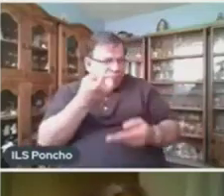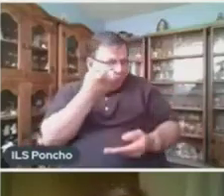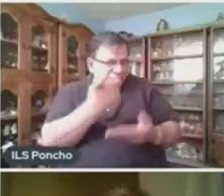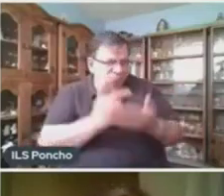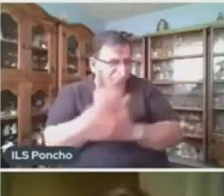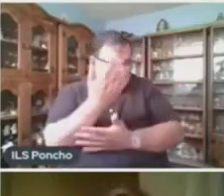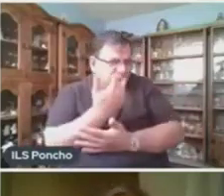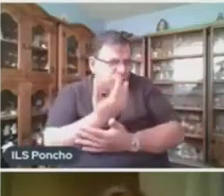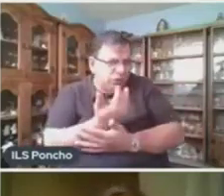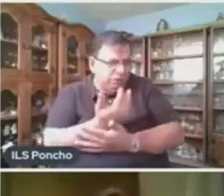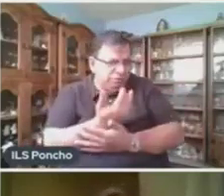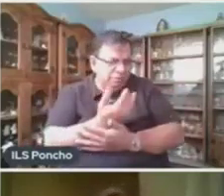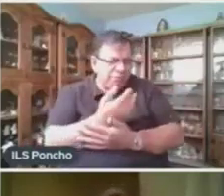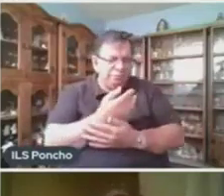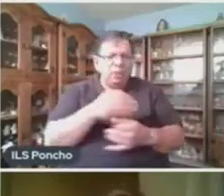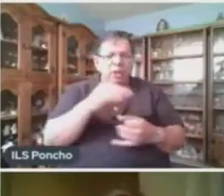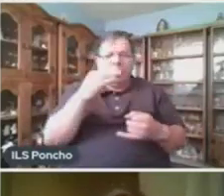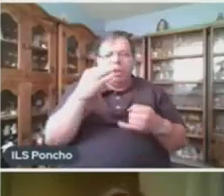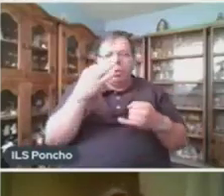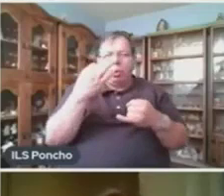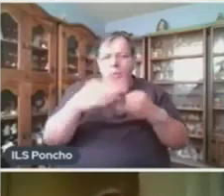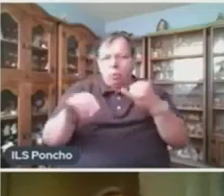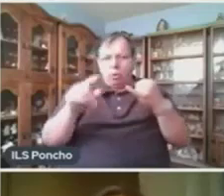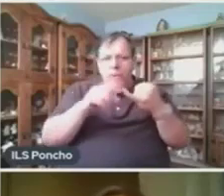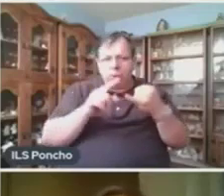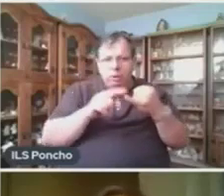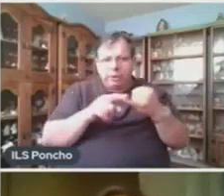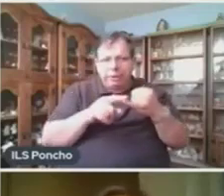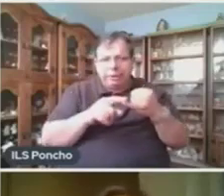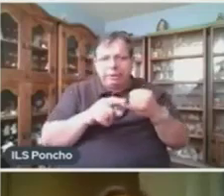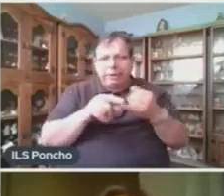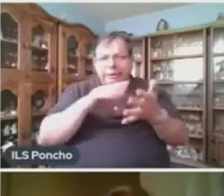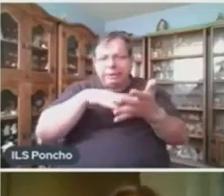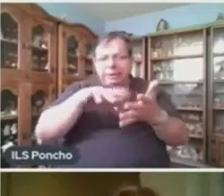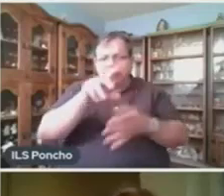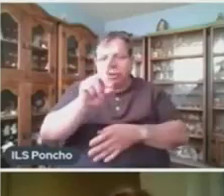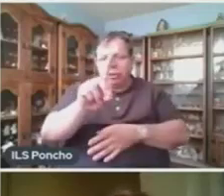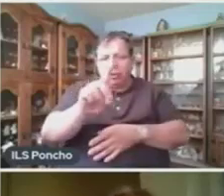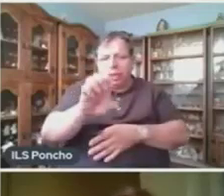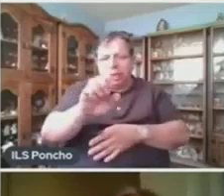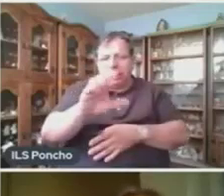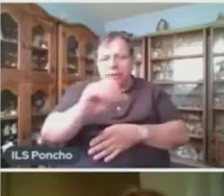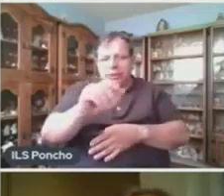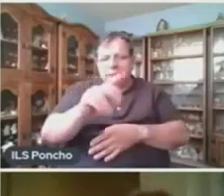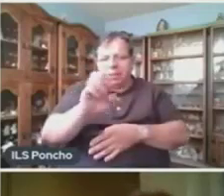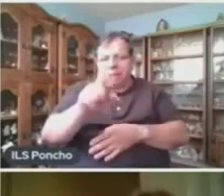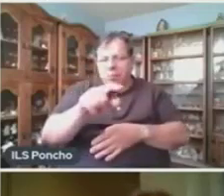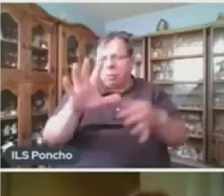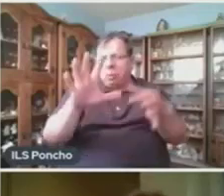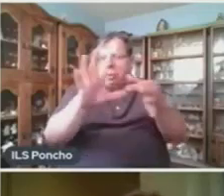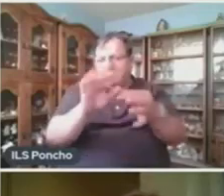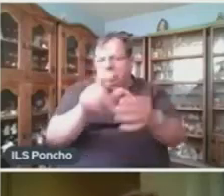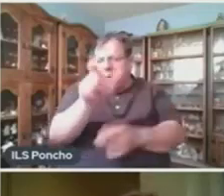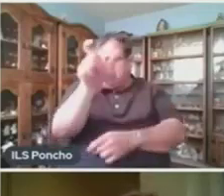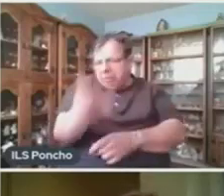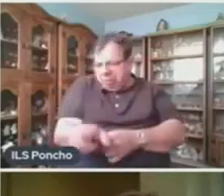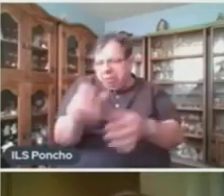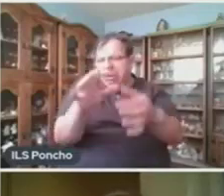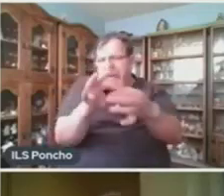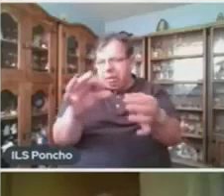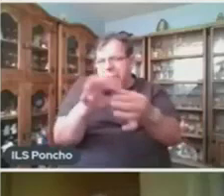eliminamos. Y finalmente, el texto descriptivo. Es probable que sea un texto descriptivo.